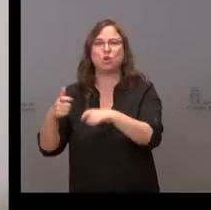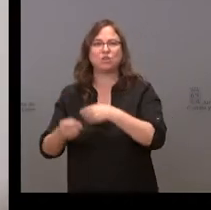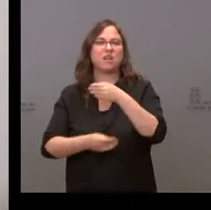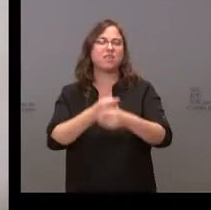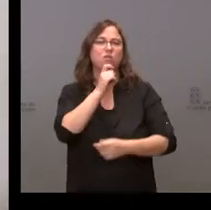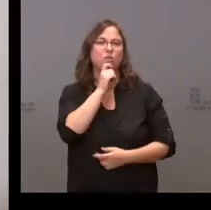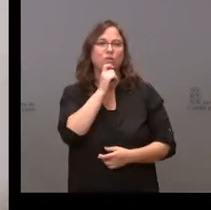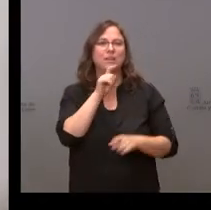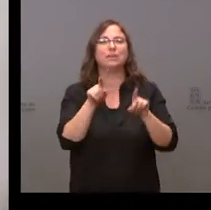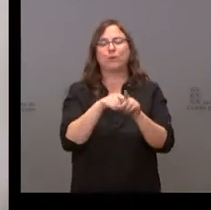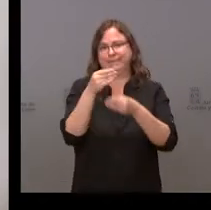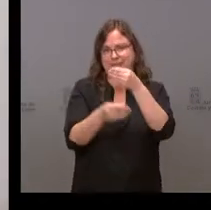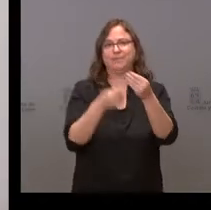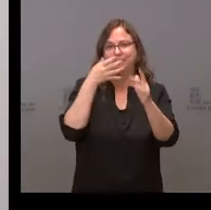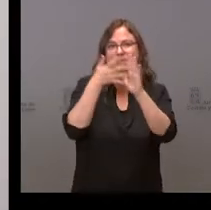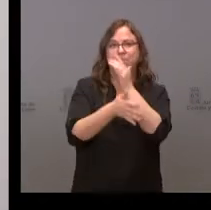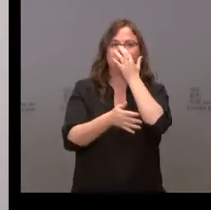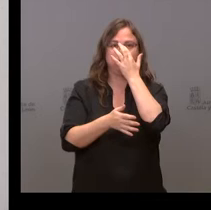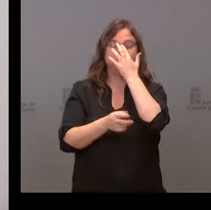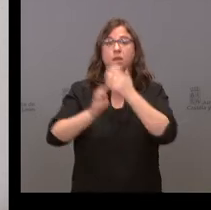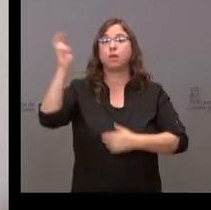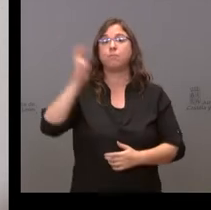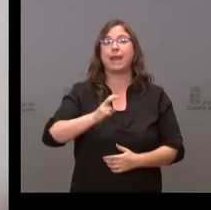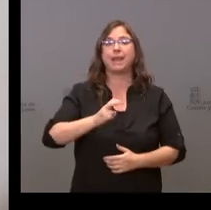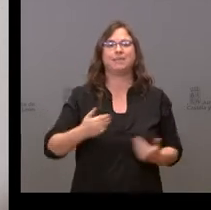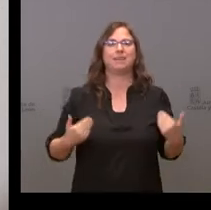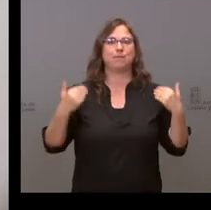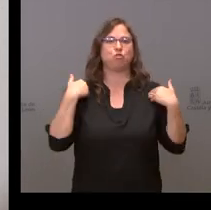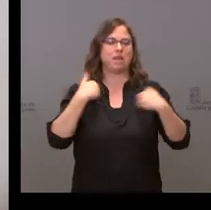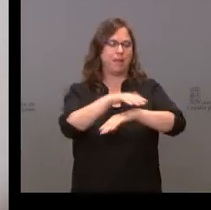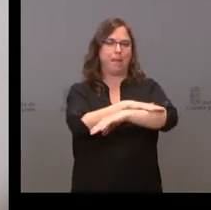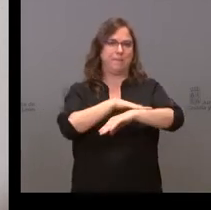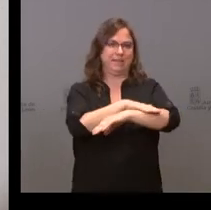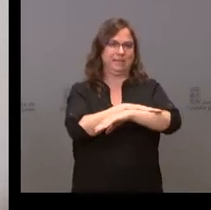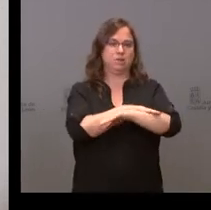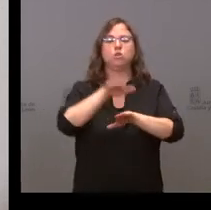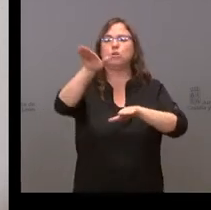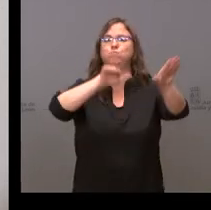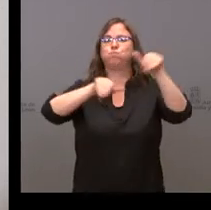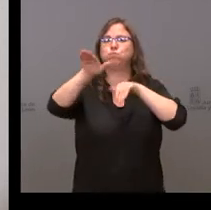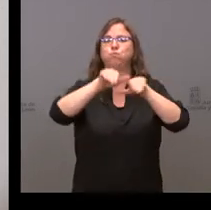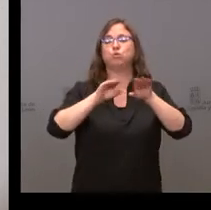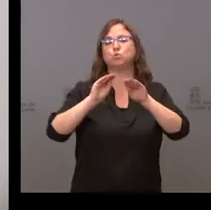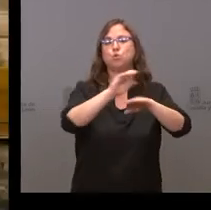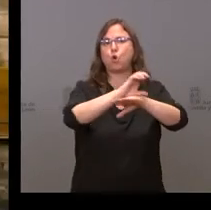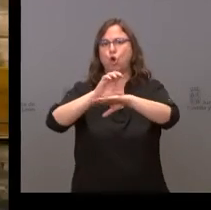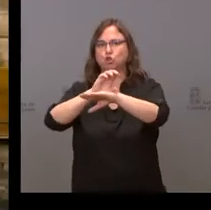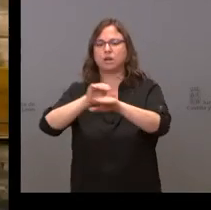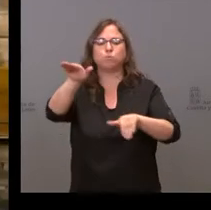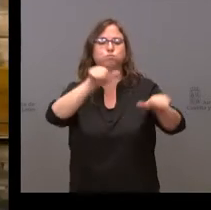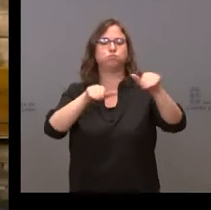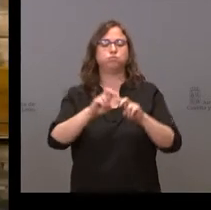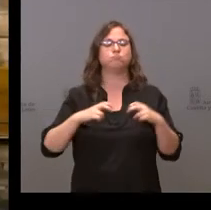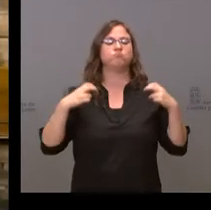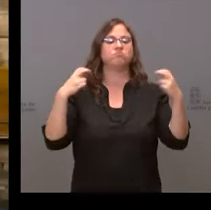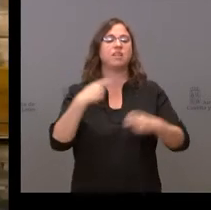de la siguiente manera. Llega el titular del ministerio, reúne a los representantes de las comunidades autónomas, les dice qué